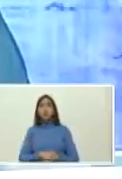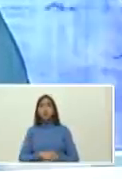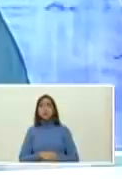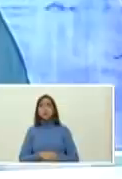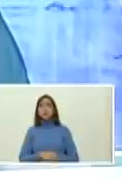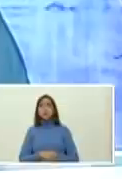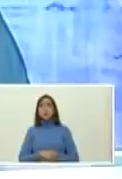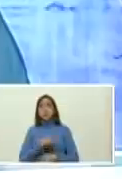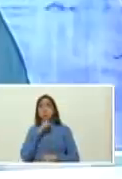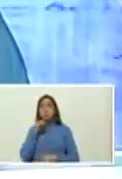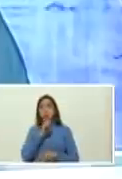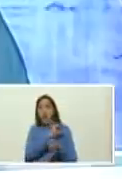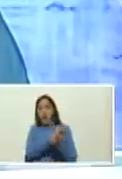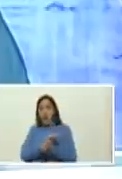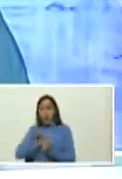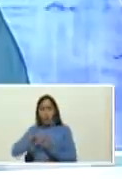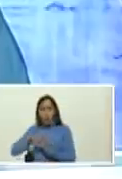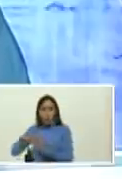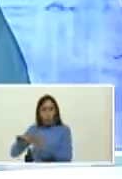esclavos unidos